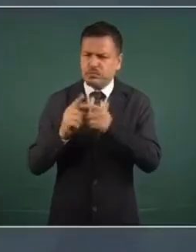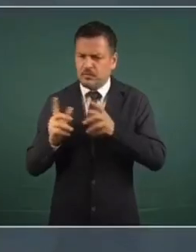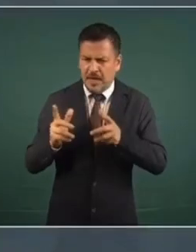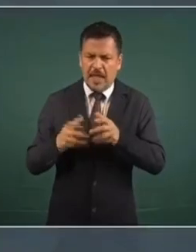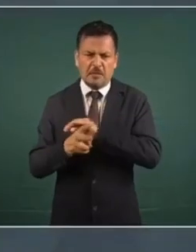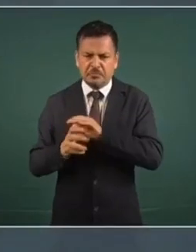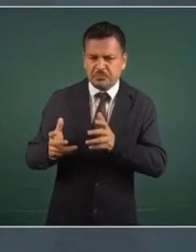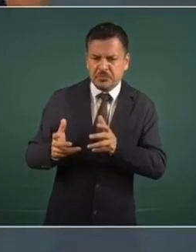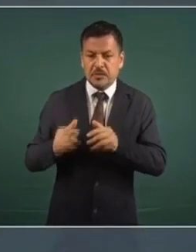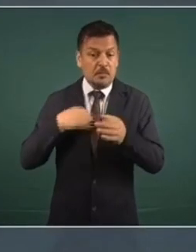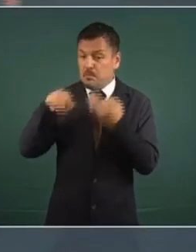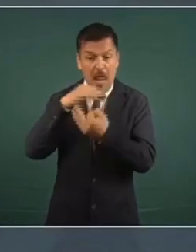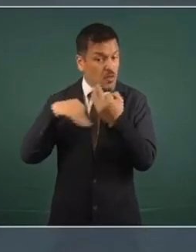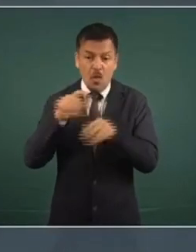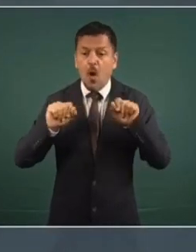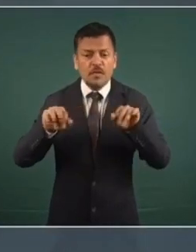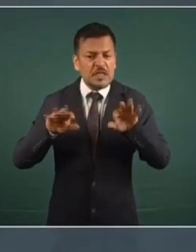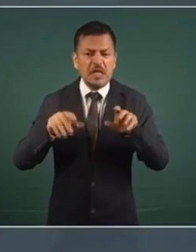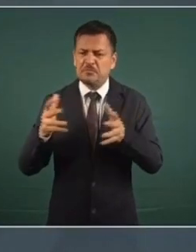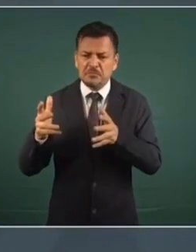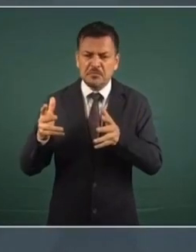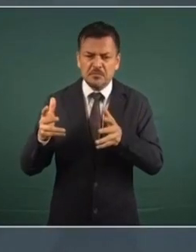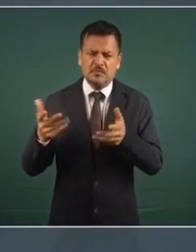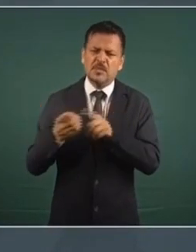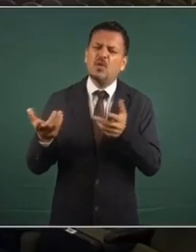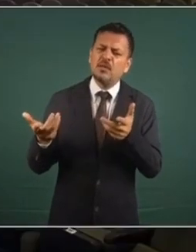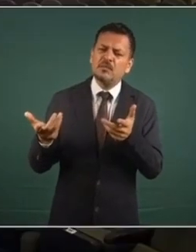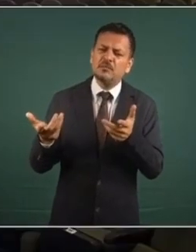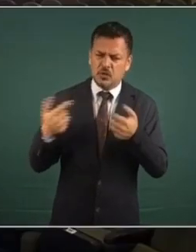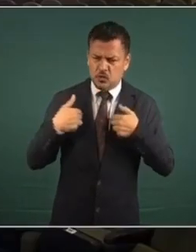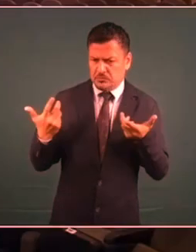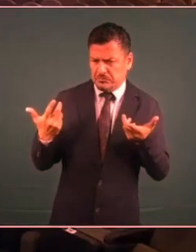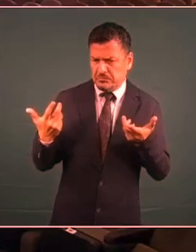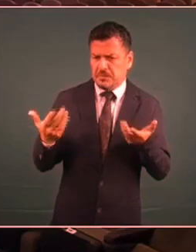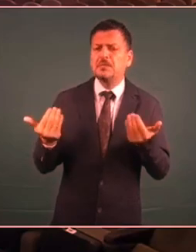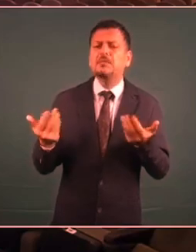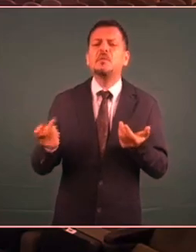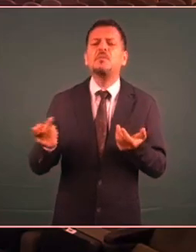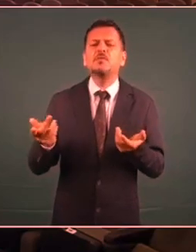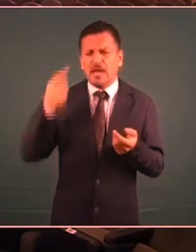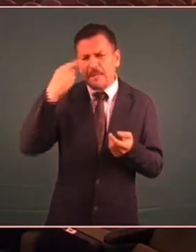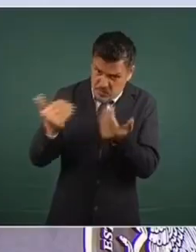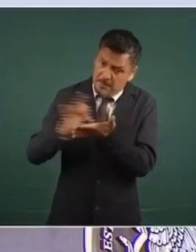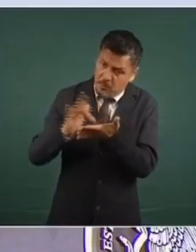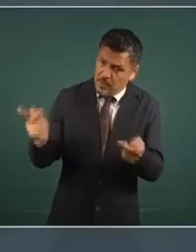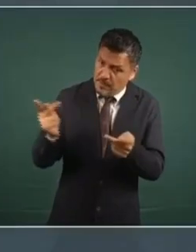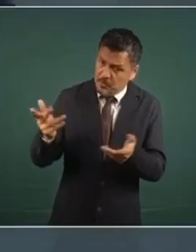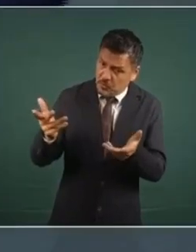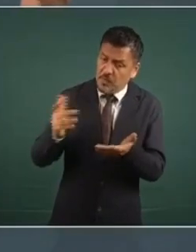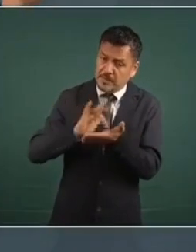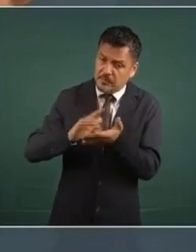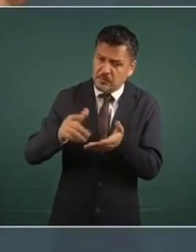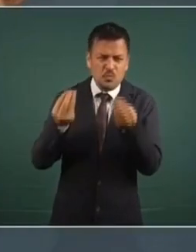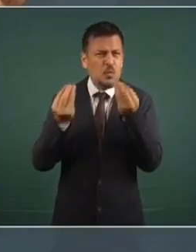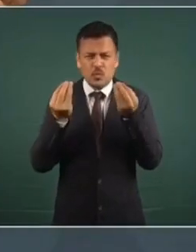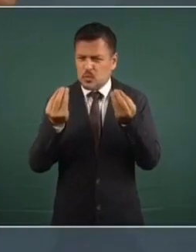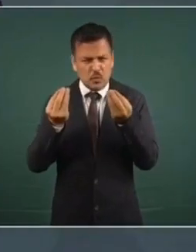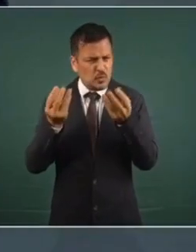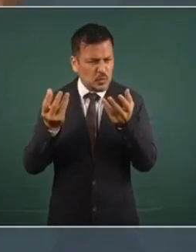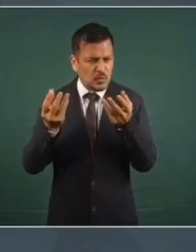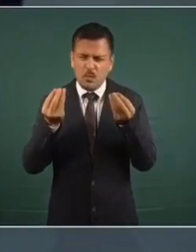la corrupción, para todos organismos. Entonces, uno también puede preguntarse, ¿y para qué las secretarías? Pero se multiplicaron,